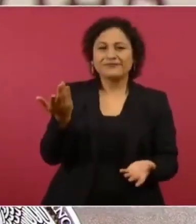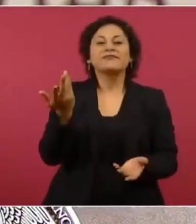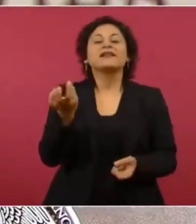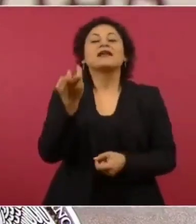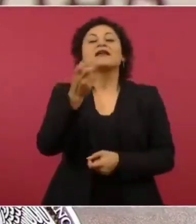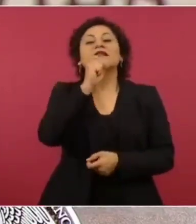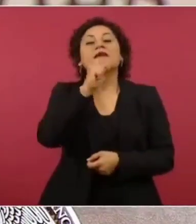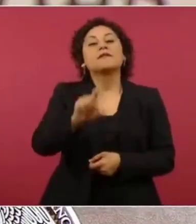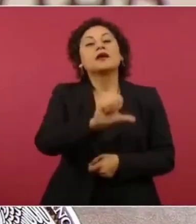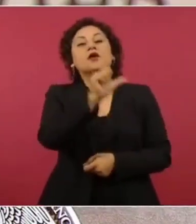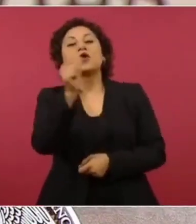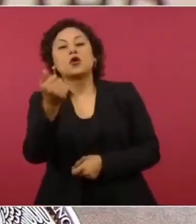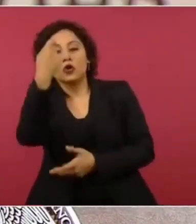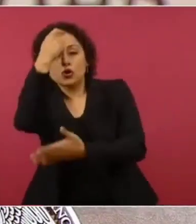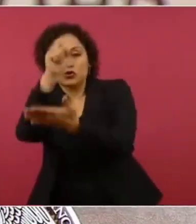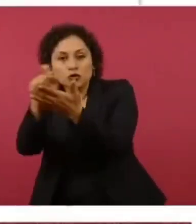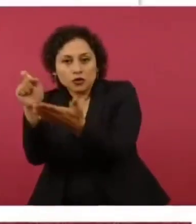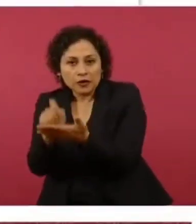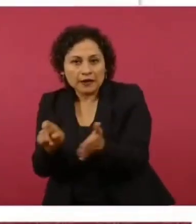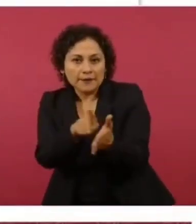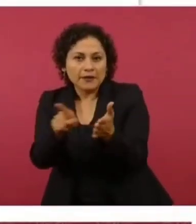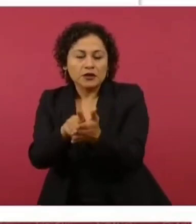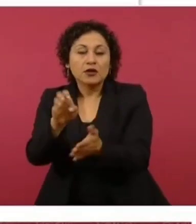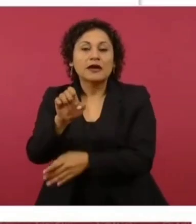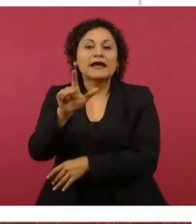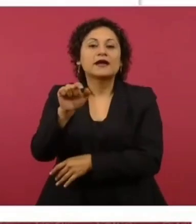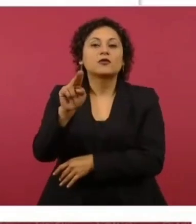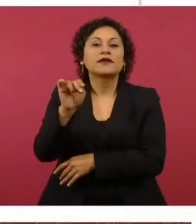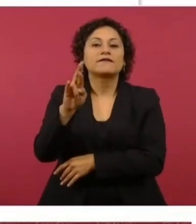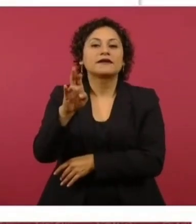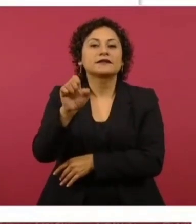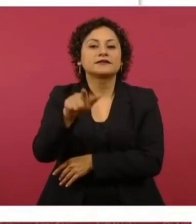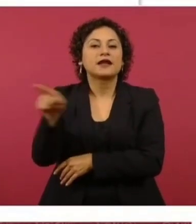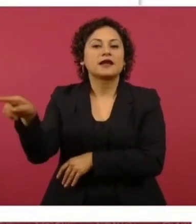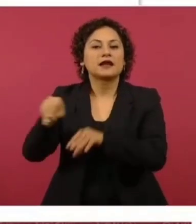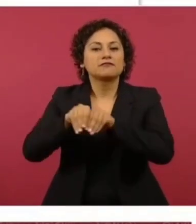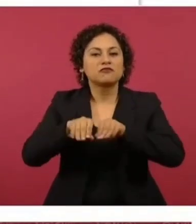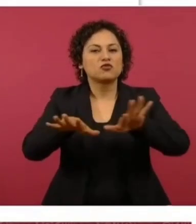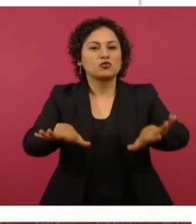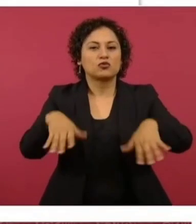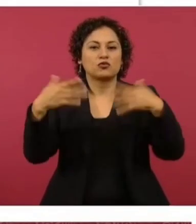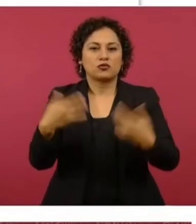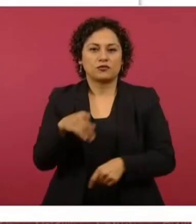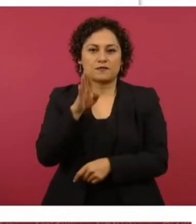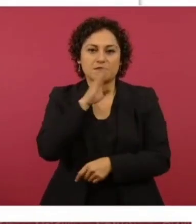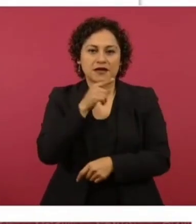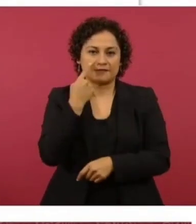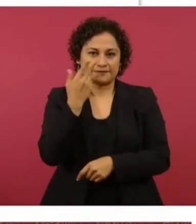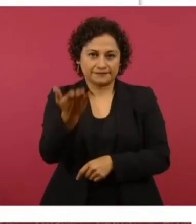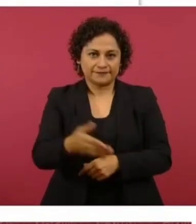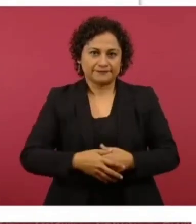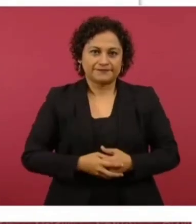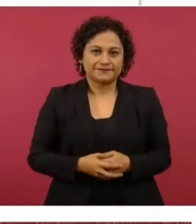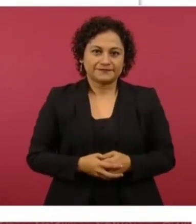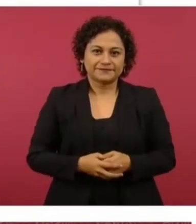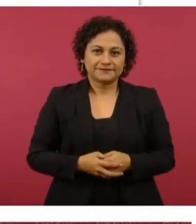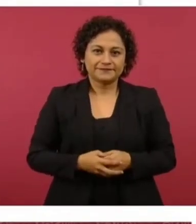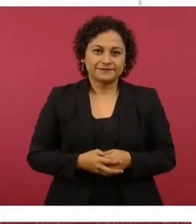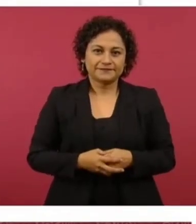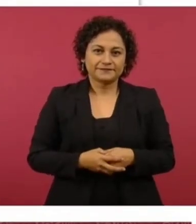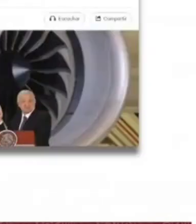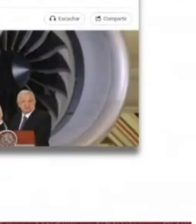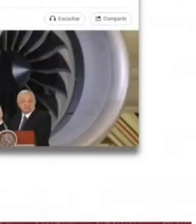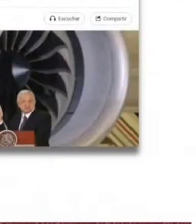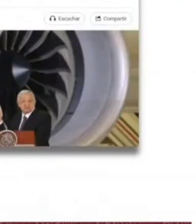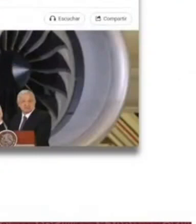Maldonado en el diario El Universal publicó un disparate, que el avión habría sido comprado por Rusia y no por el